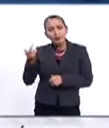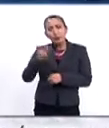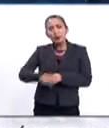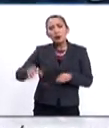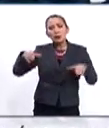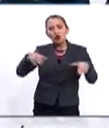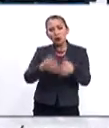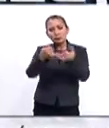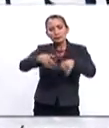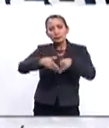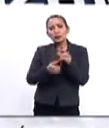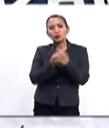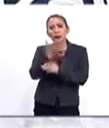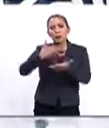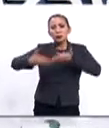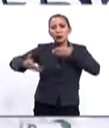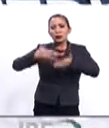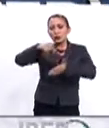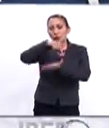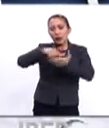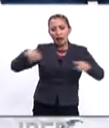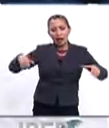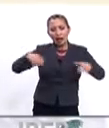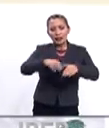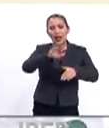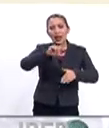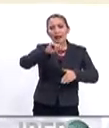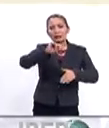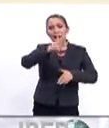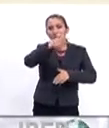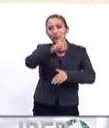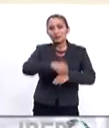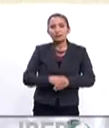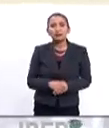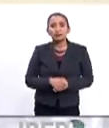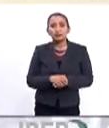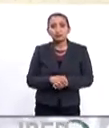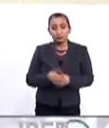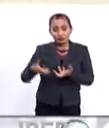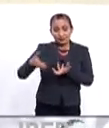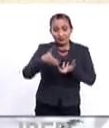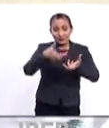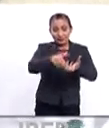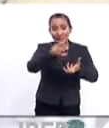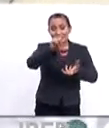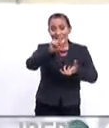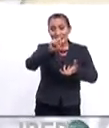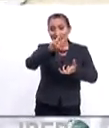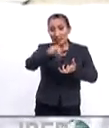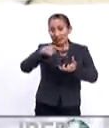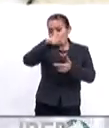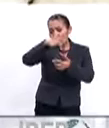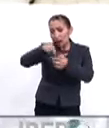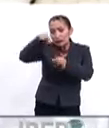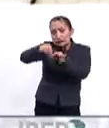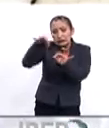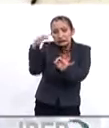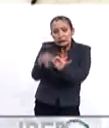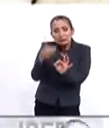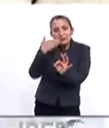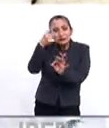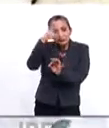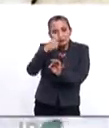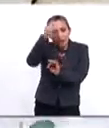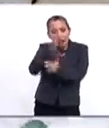provincia al inaugurar la nueva y moderna sede regional Cartago. Sobre la carretera Ataras, en un punto estratégicamente